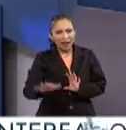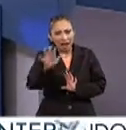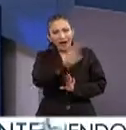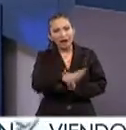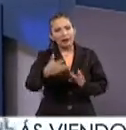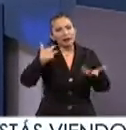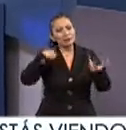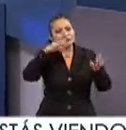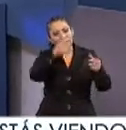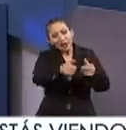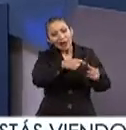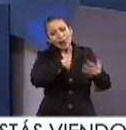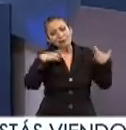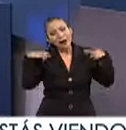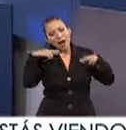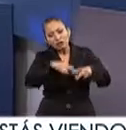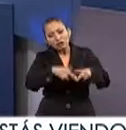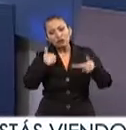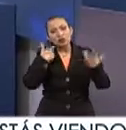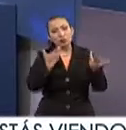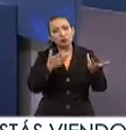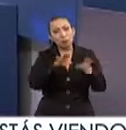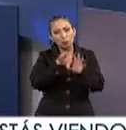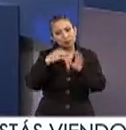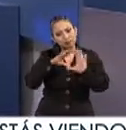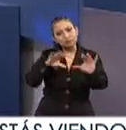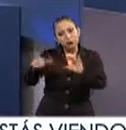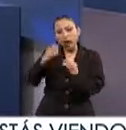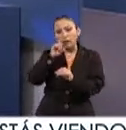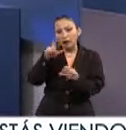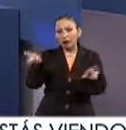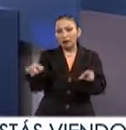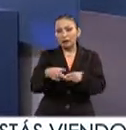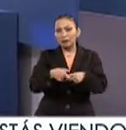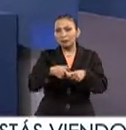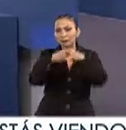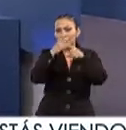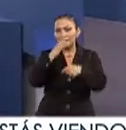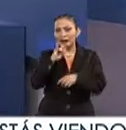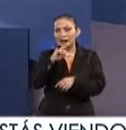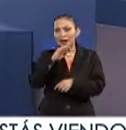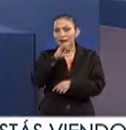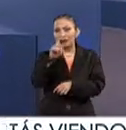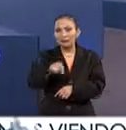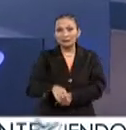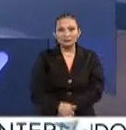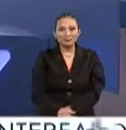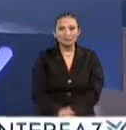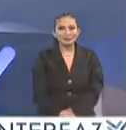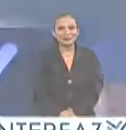cadena académica para concientizar sobre el agua. Vamos a hacer una pausa, regresamos, esto es Interfaz.